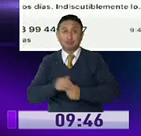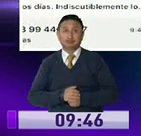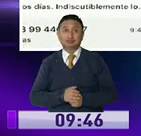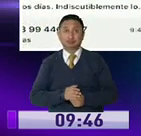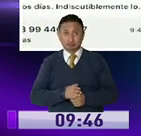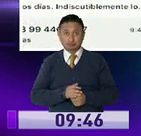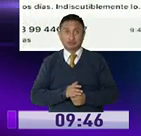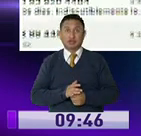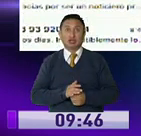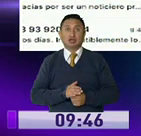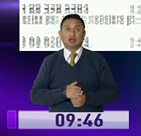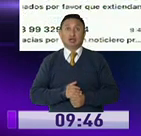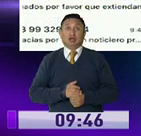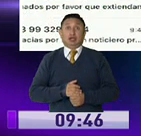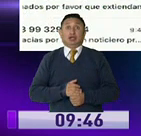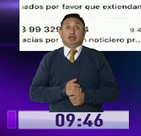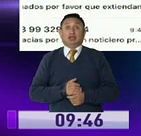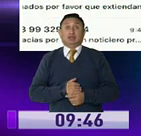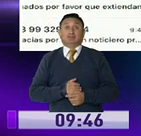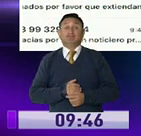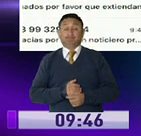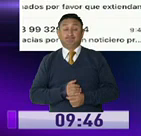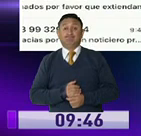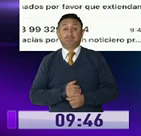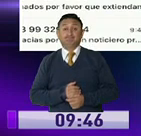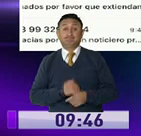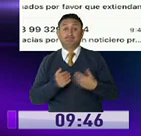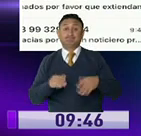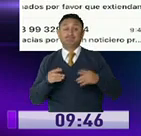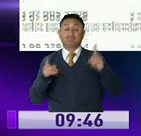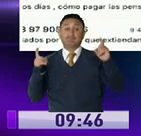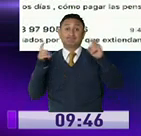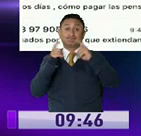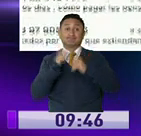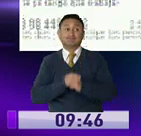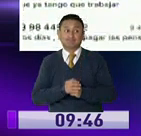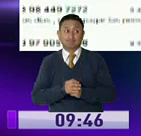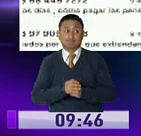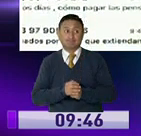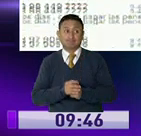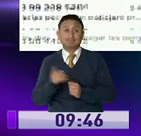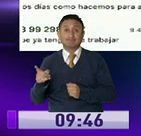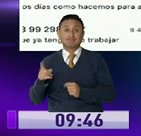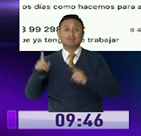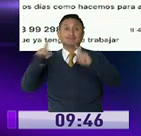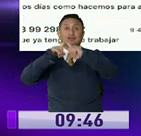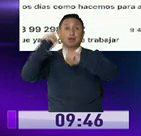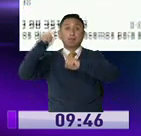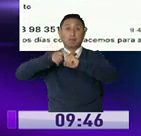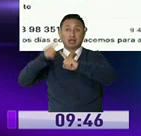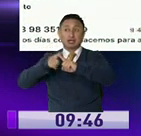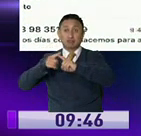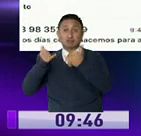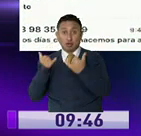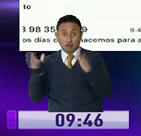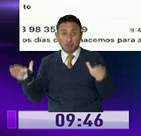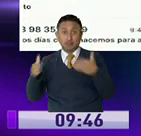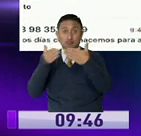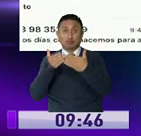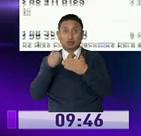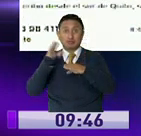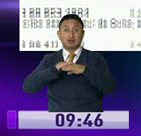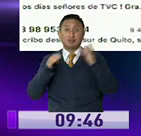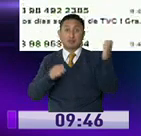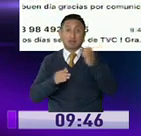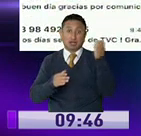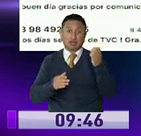vivo. Es que ahí está, es complicado realmente, porque son varios centros de abastecimiento que no pueden ahorita funcionar por la